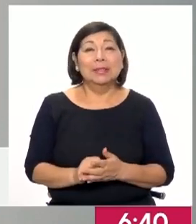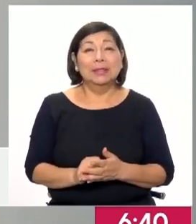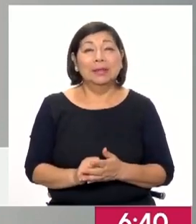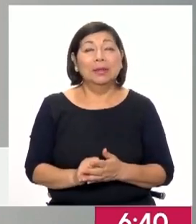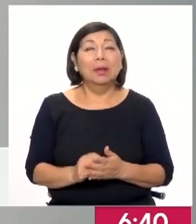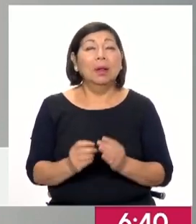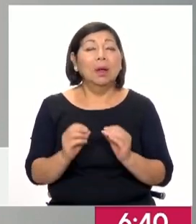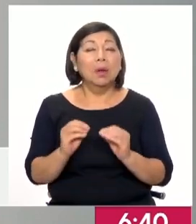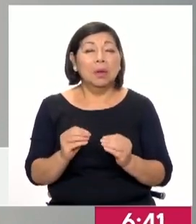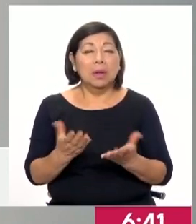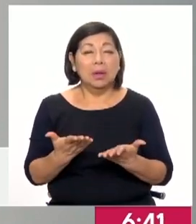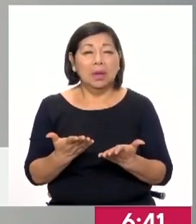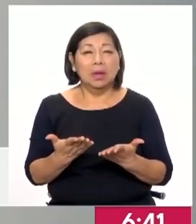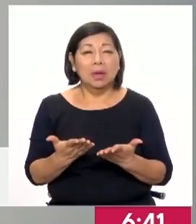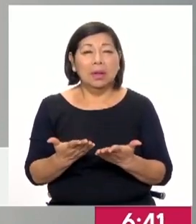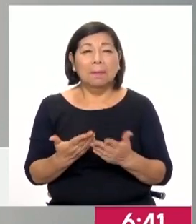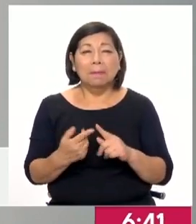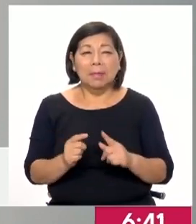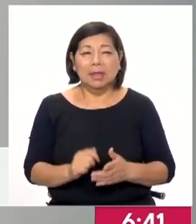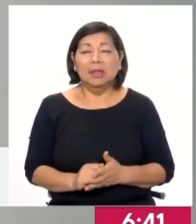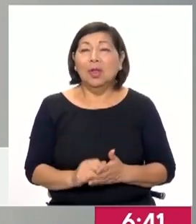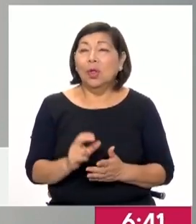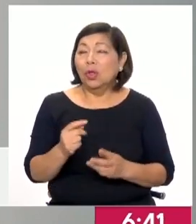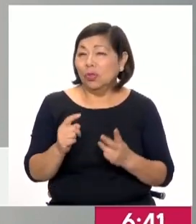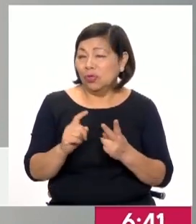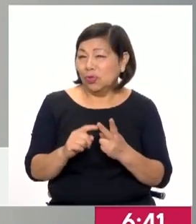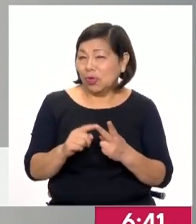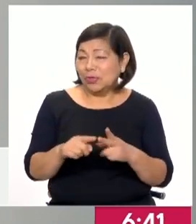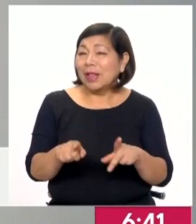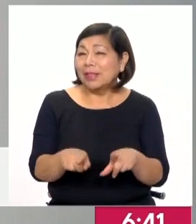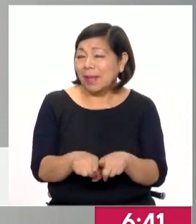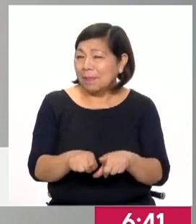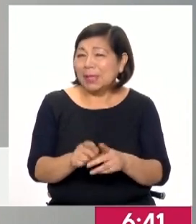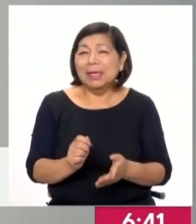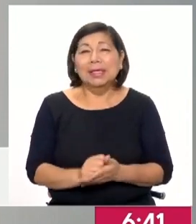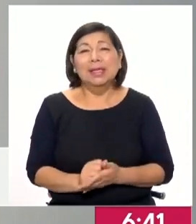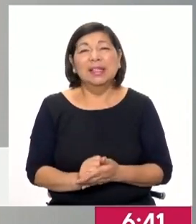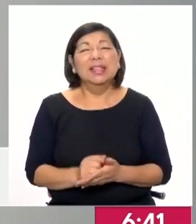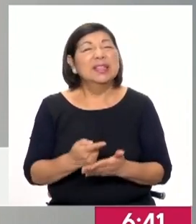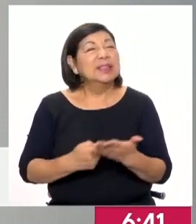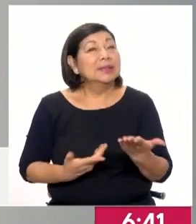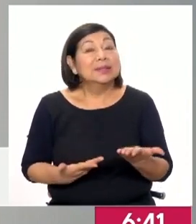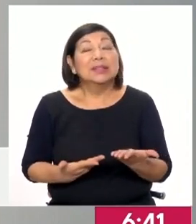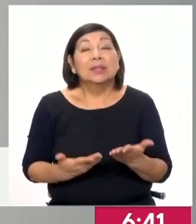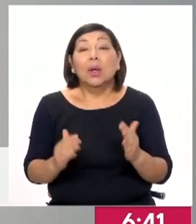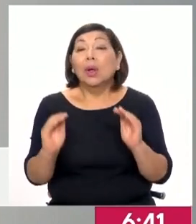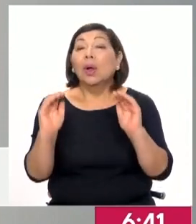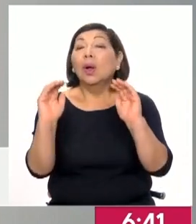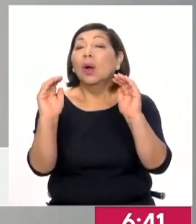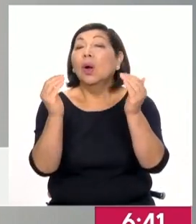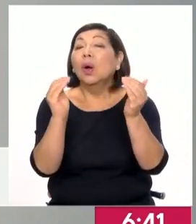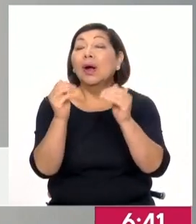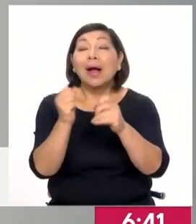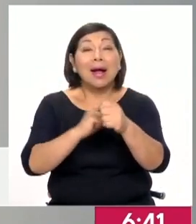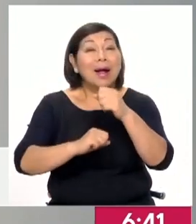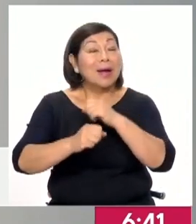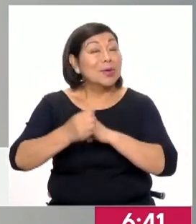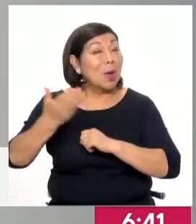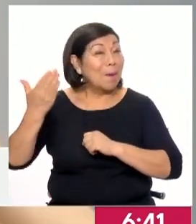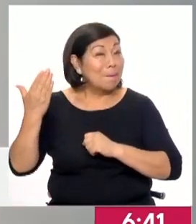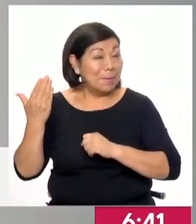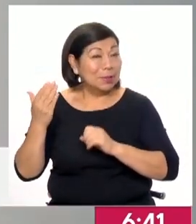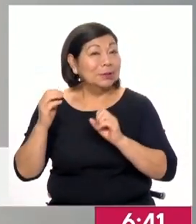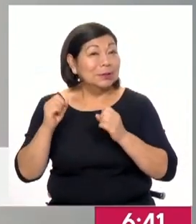estacionales significativos, ¿no? Y número dos, también, ¿contra qué estamos comparando, no? Y el año pasado sí